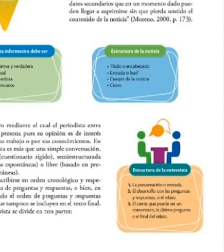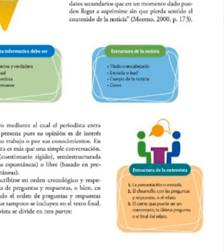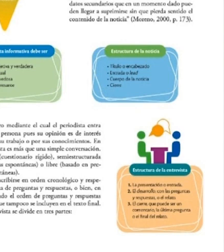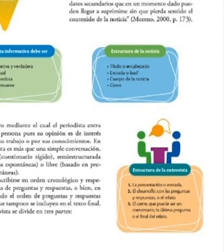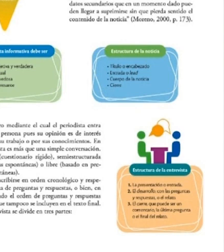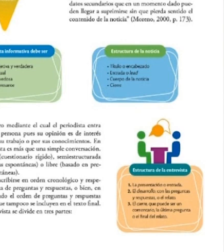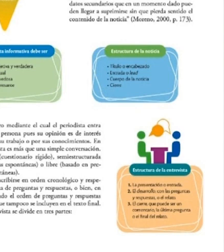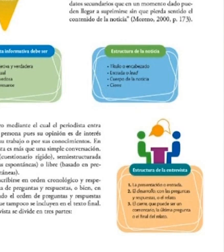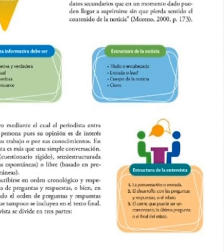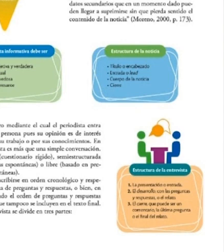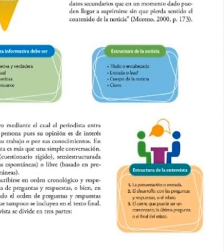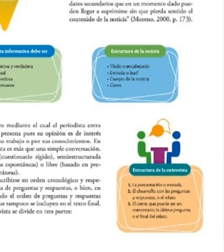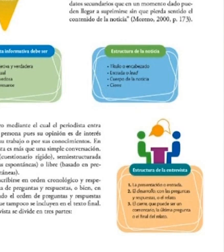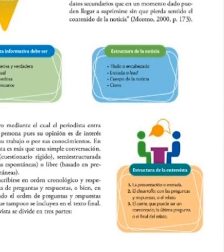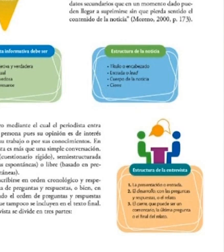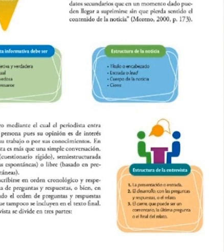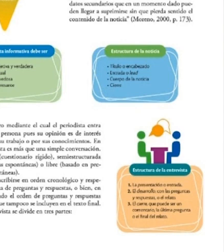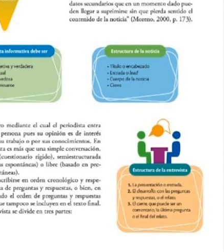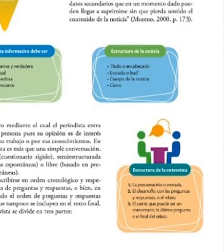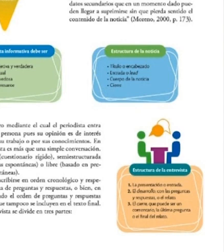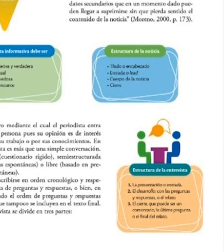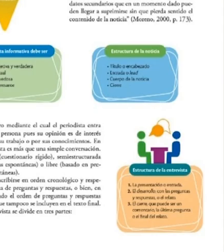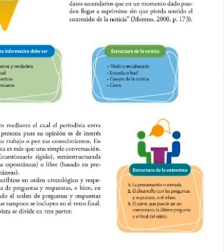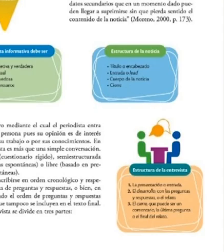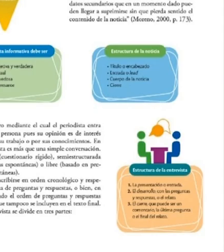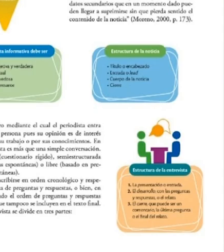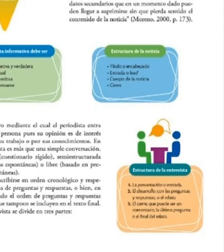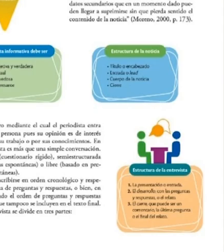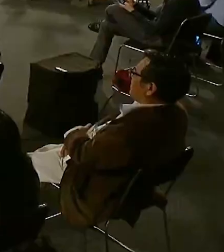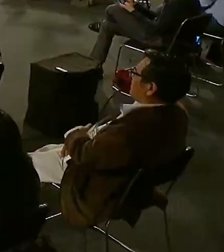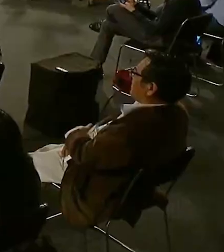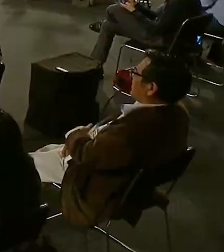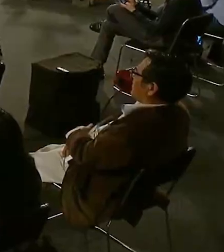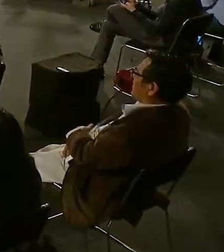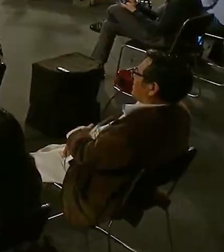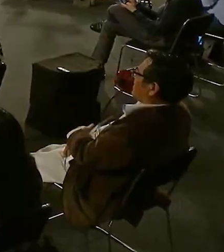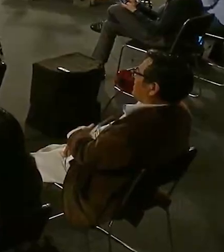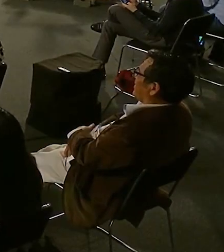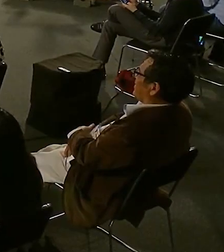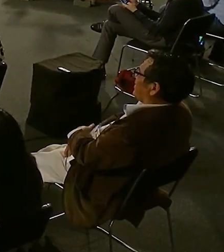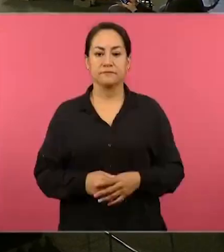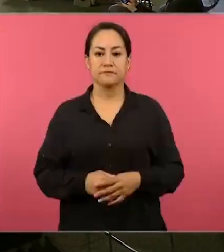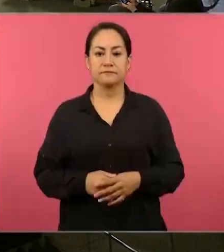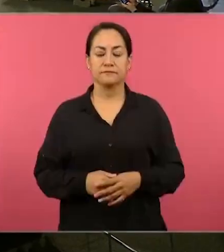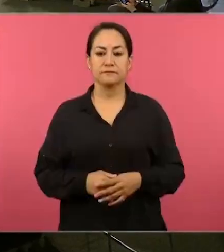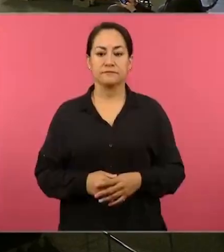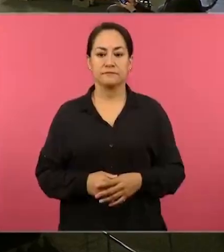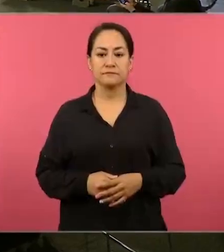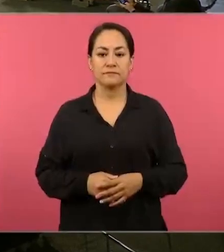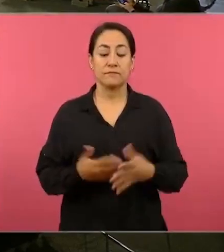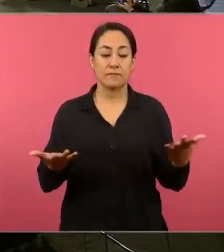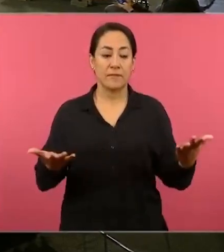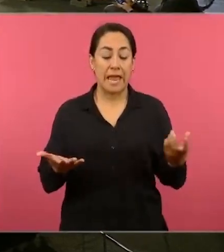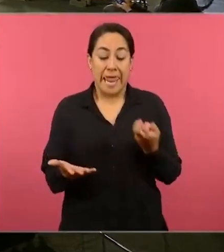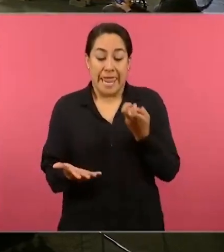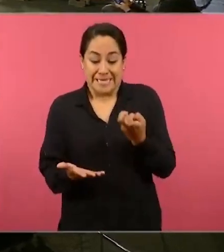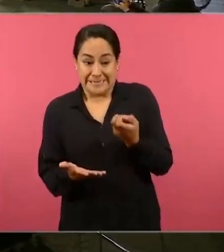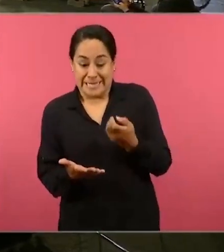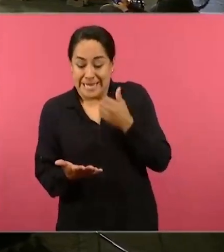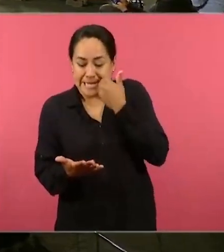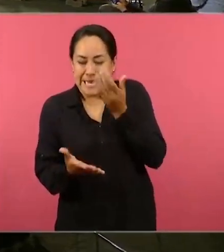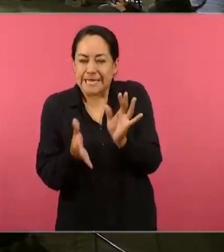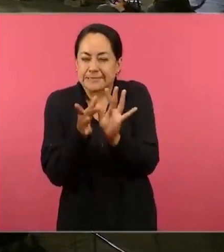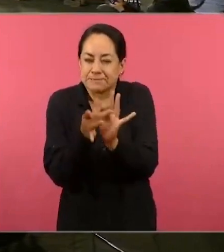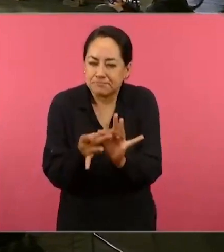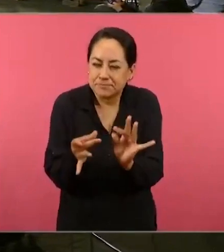tiene un código de colores muy bonito para reconocerlo fácil y no perdernos entre ellos. Y justo aquí lo que estamos viendo es cómo nos está refiriendo,